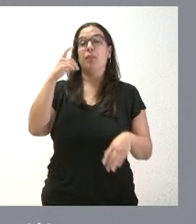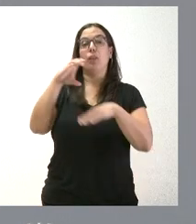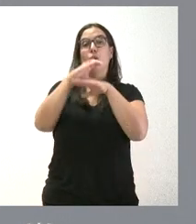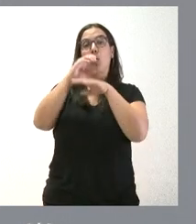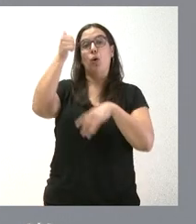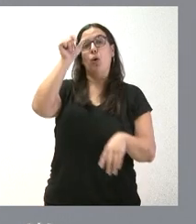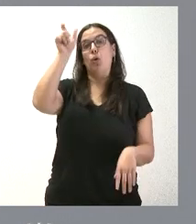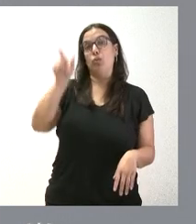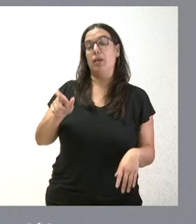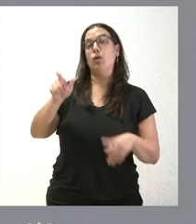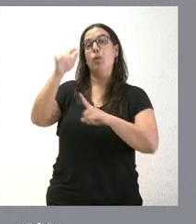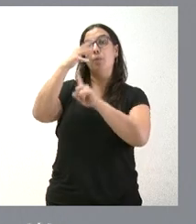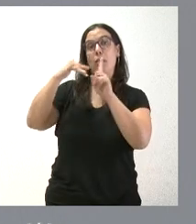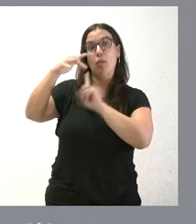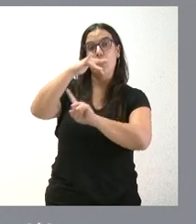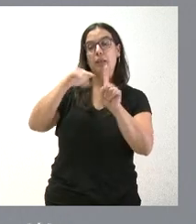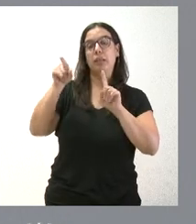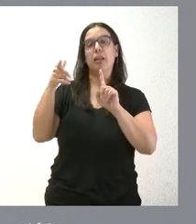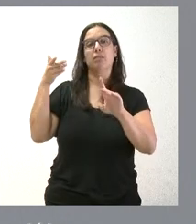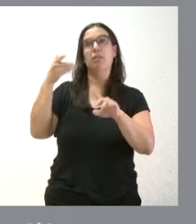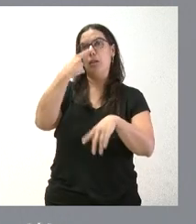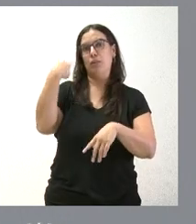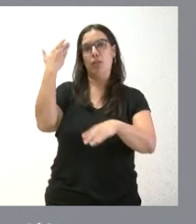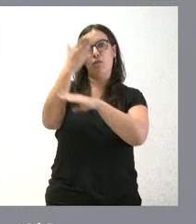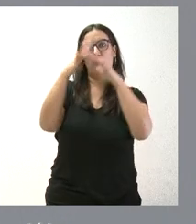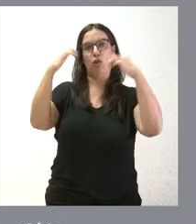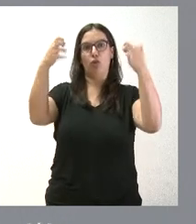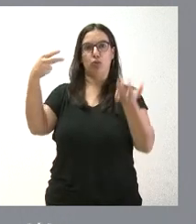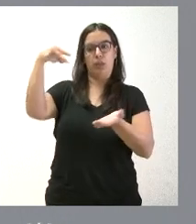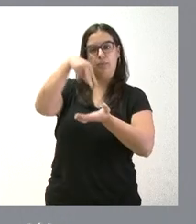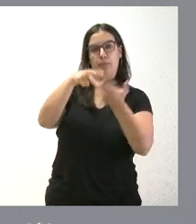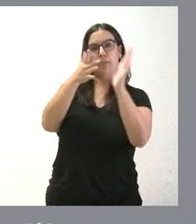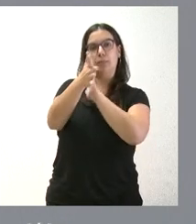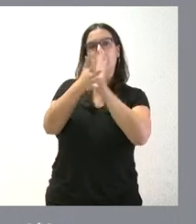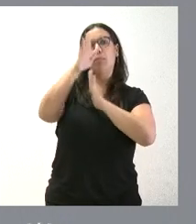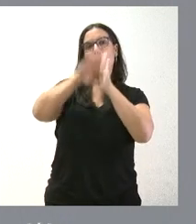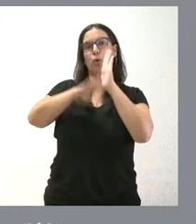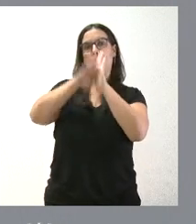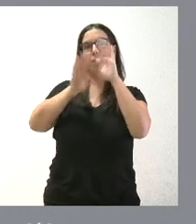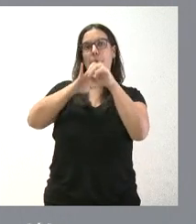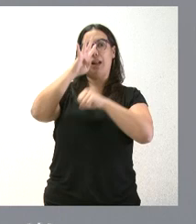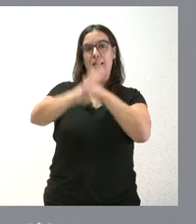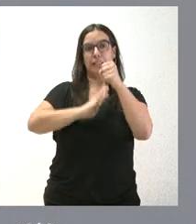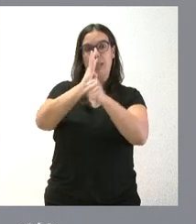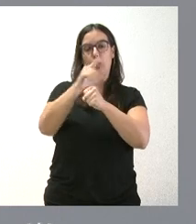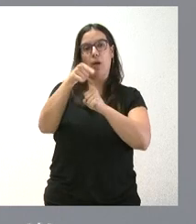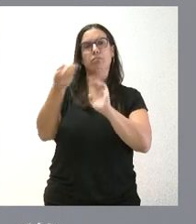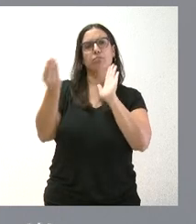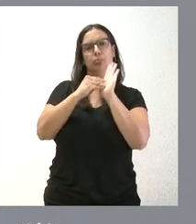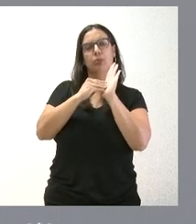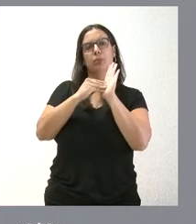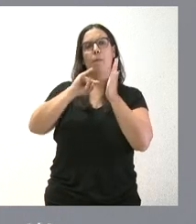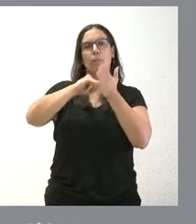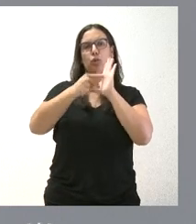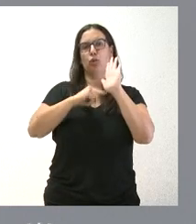Medio Ambiente, cuando compareció el año pasado en las Cortes para presentar su programa de legislatura, incluyó allí ese proyecto de